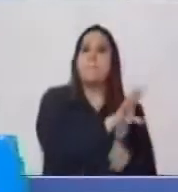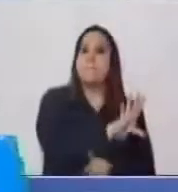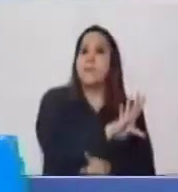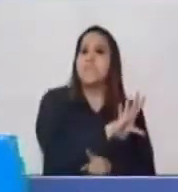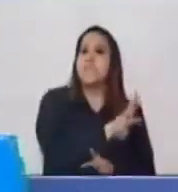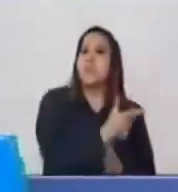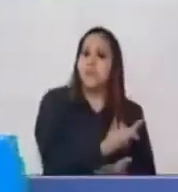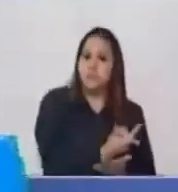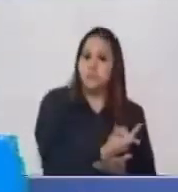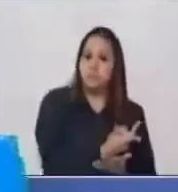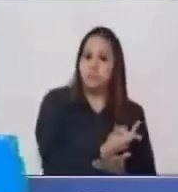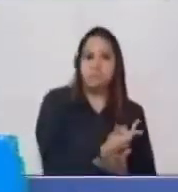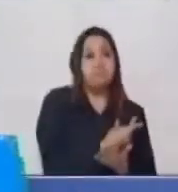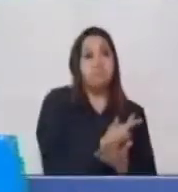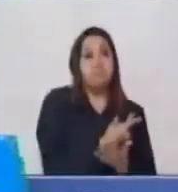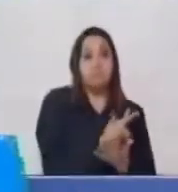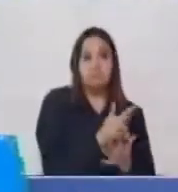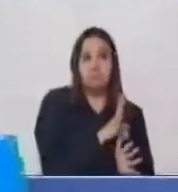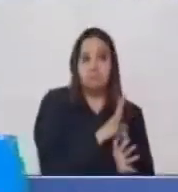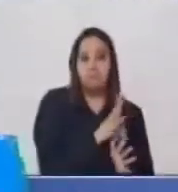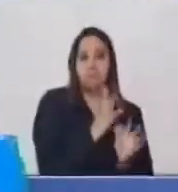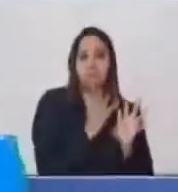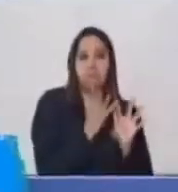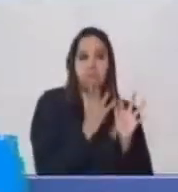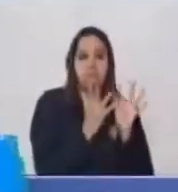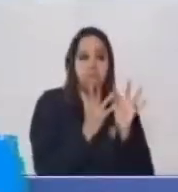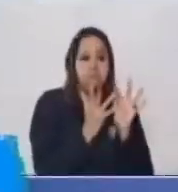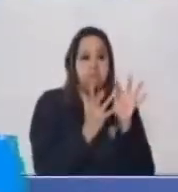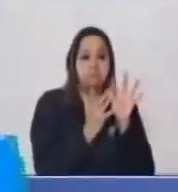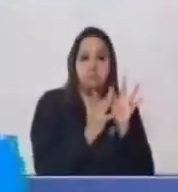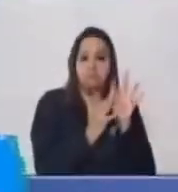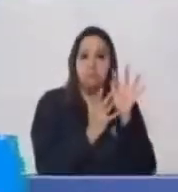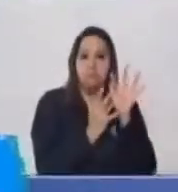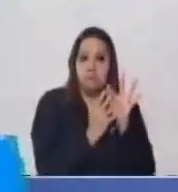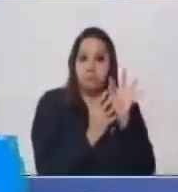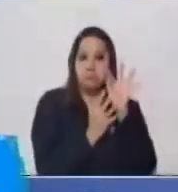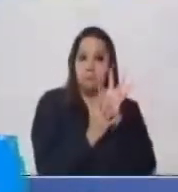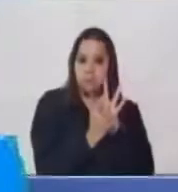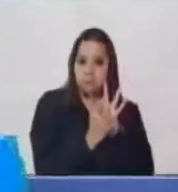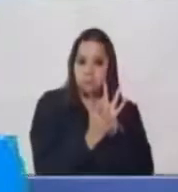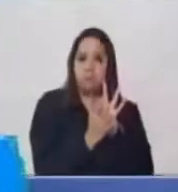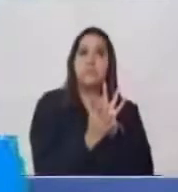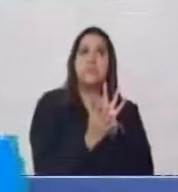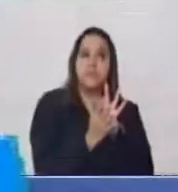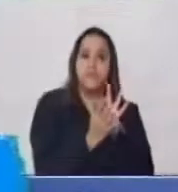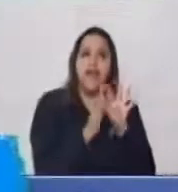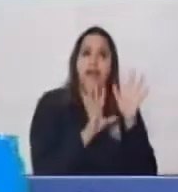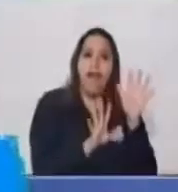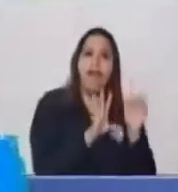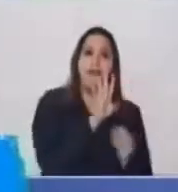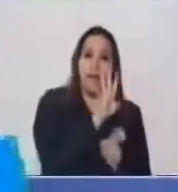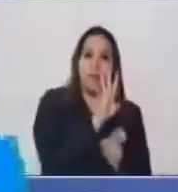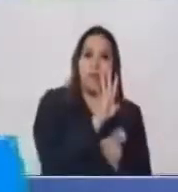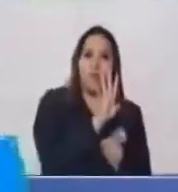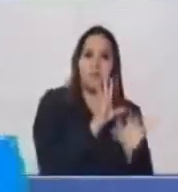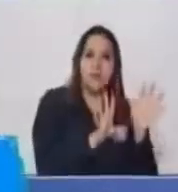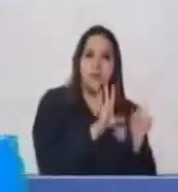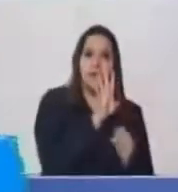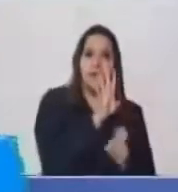Ya tenemos 9 Sumemos 10 11 12 13 14